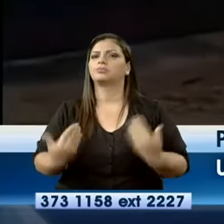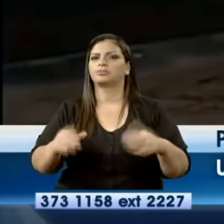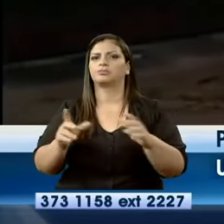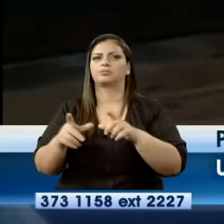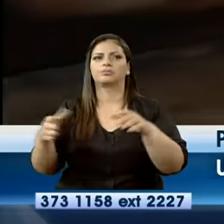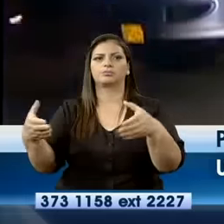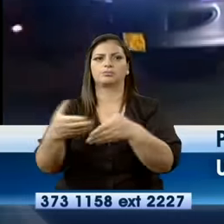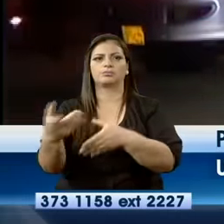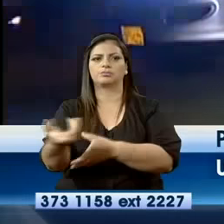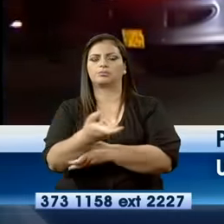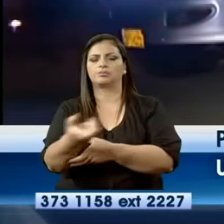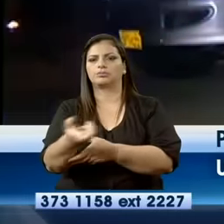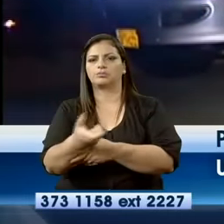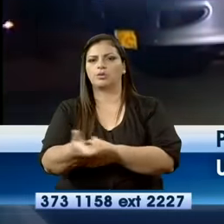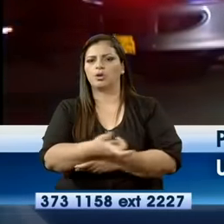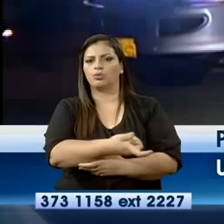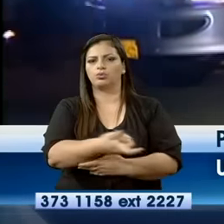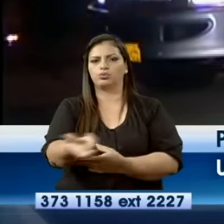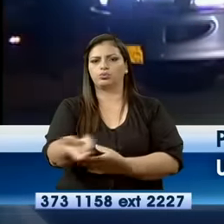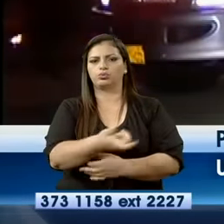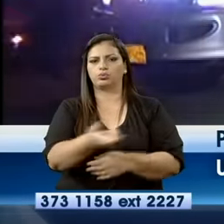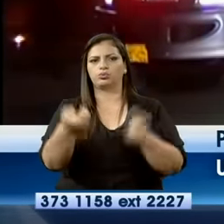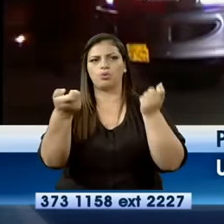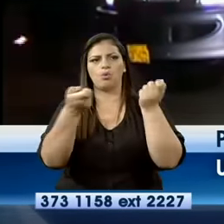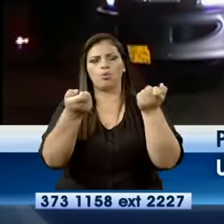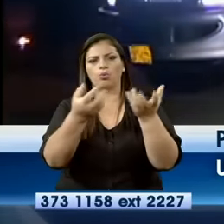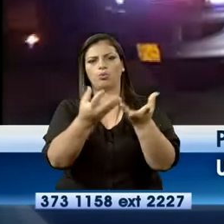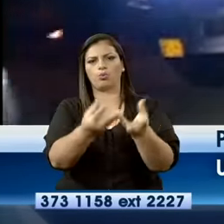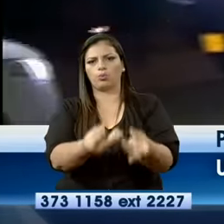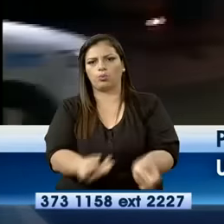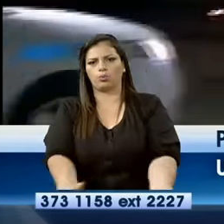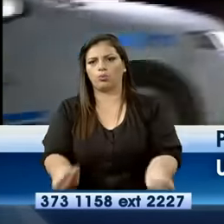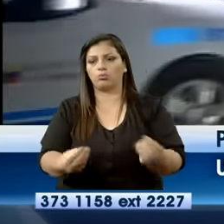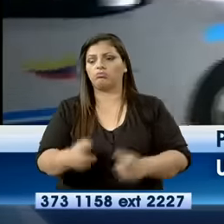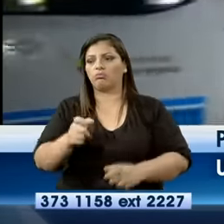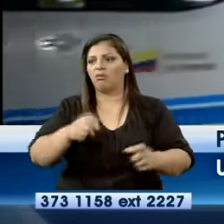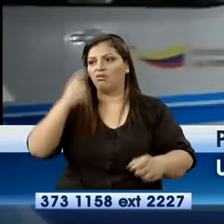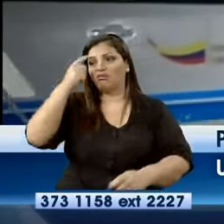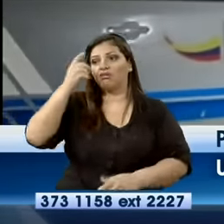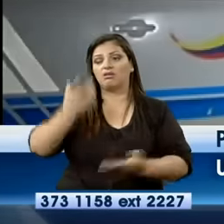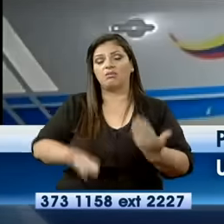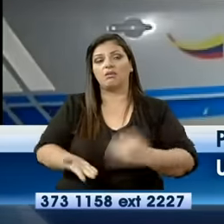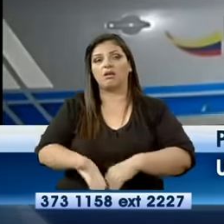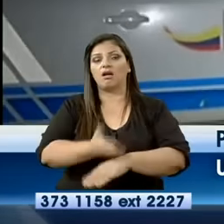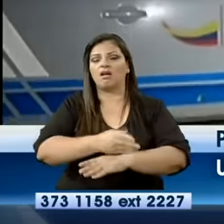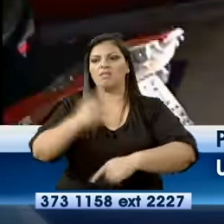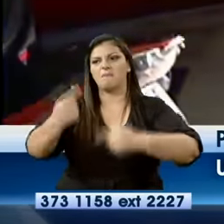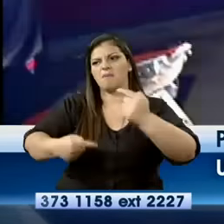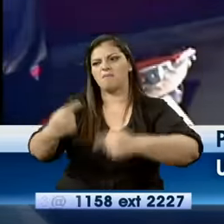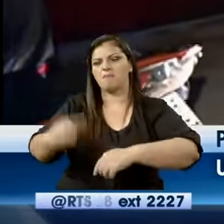por elementos del cuerpo de bomberos. Los afectados sospechan que se trate de una venganza o retaliación.